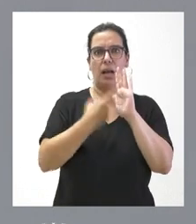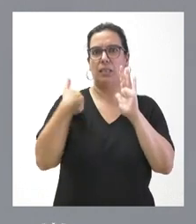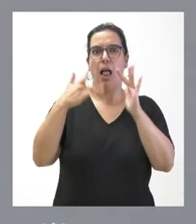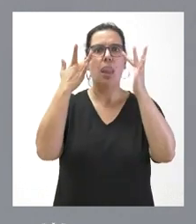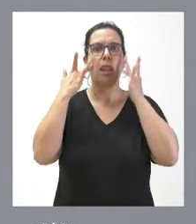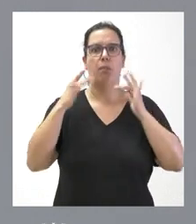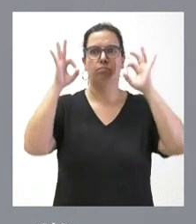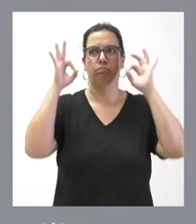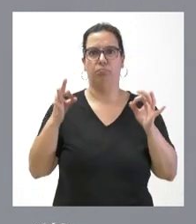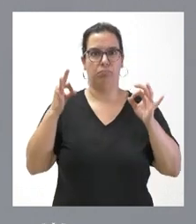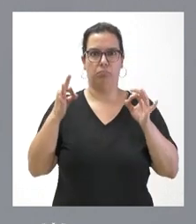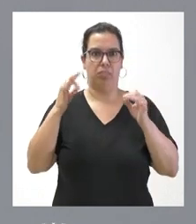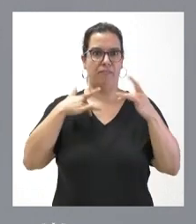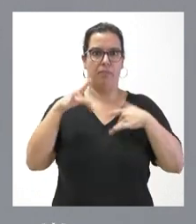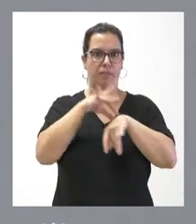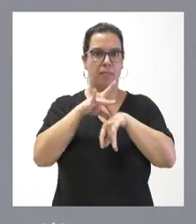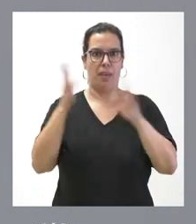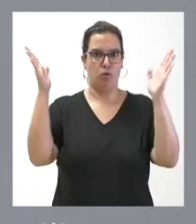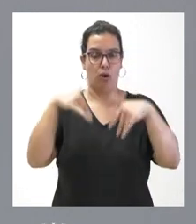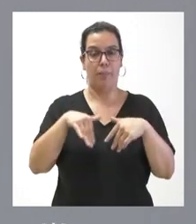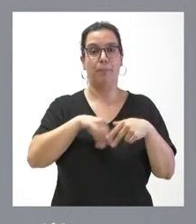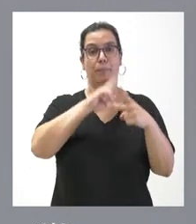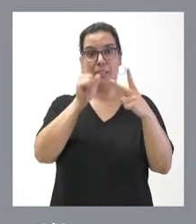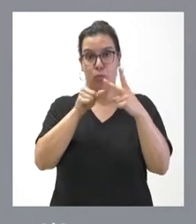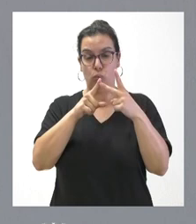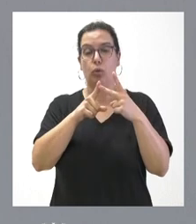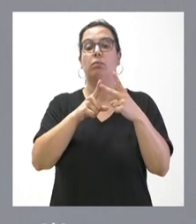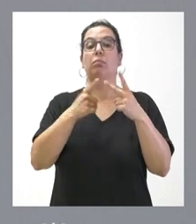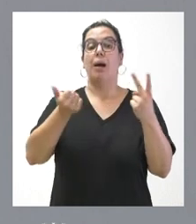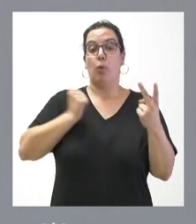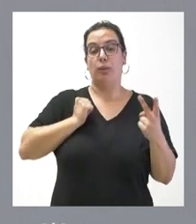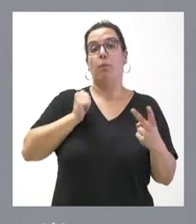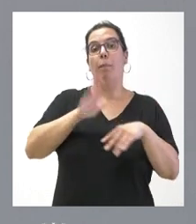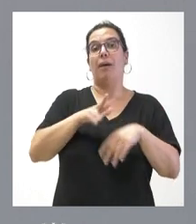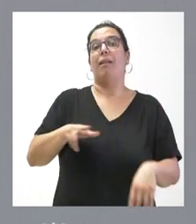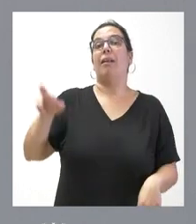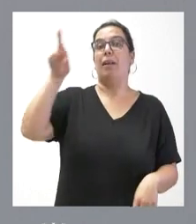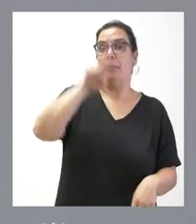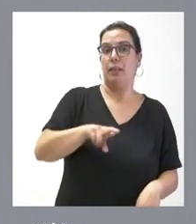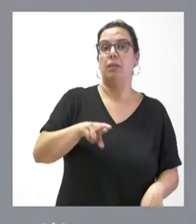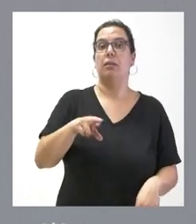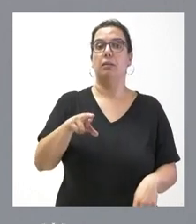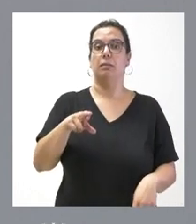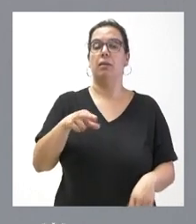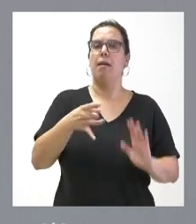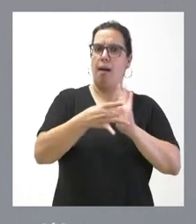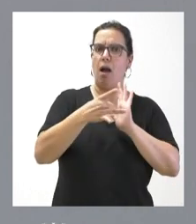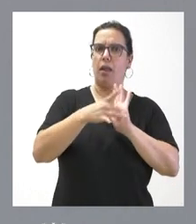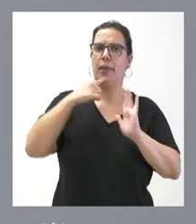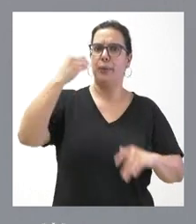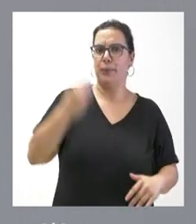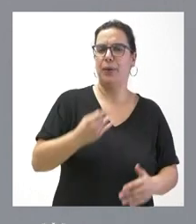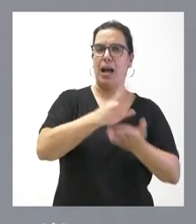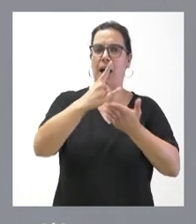exentas y libres de esta enfermedad. Y, en segundo lugar, aprovecho para reiterar la calidad que tiene la carne de